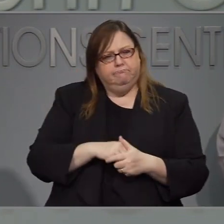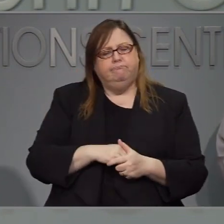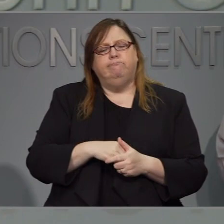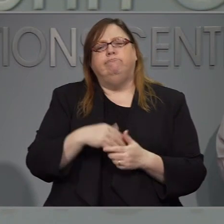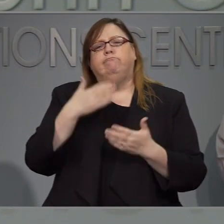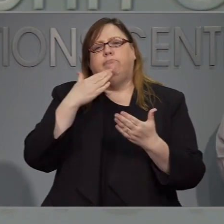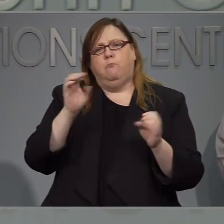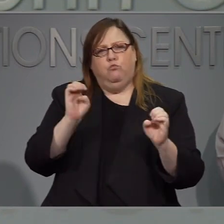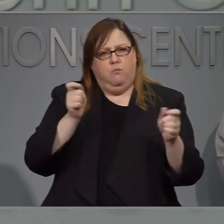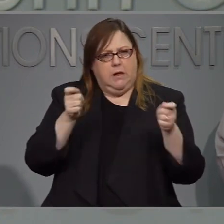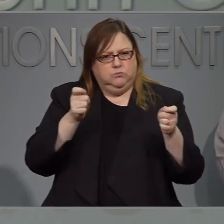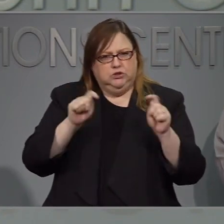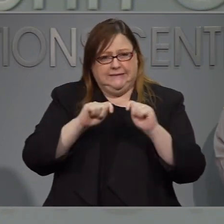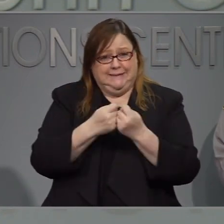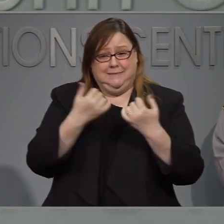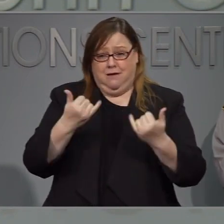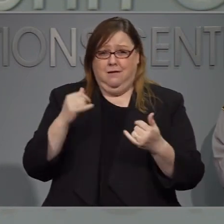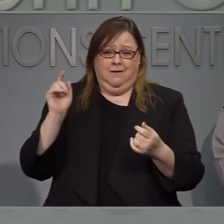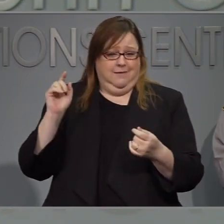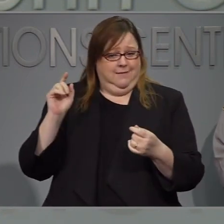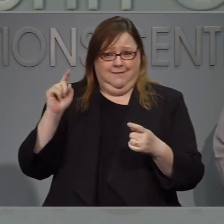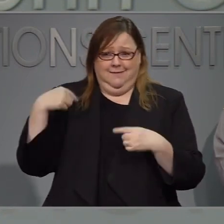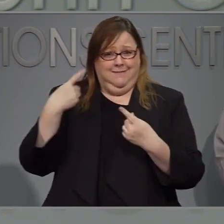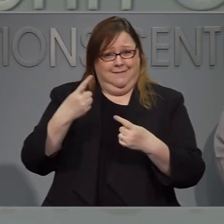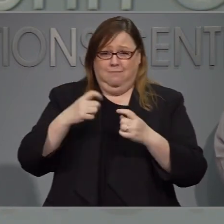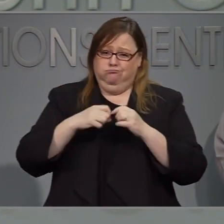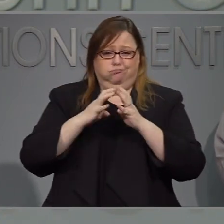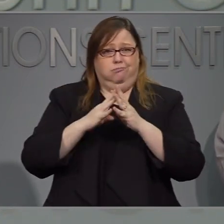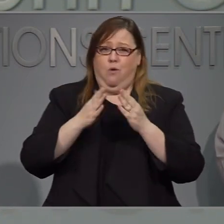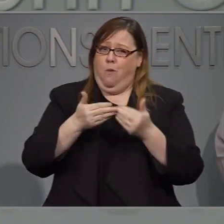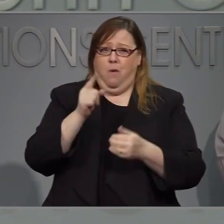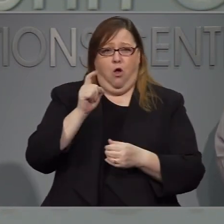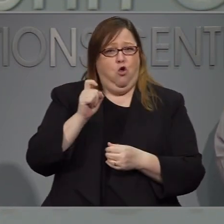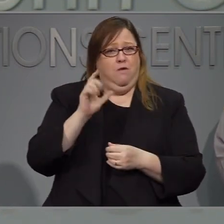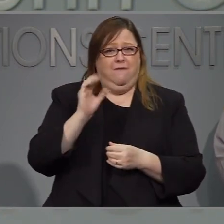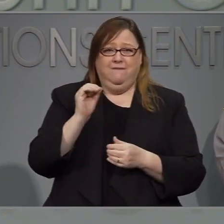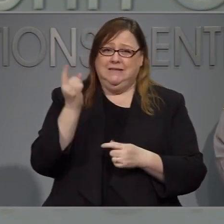Gracias al equipo de emergencia y bancas y ya ciento cincuenta días.